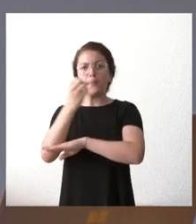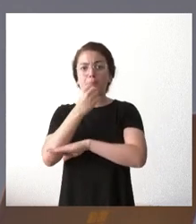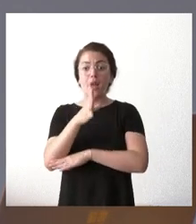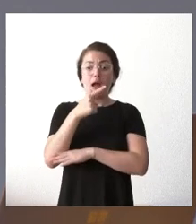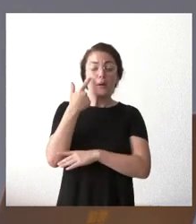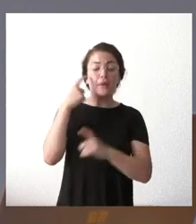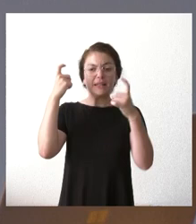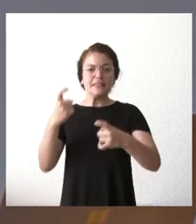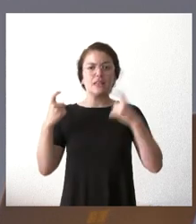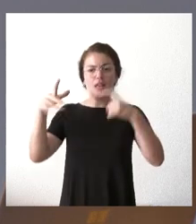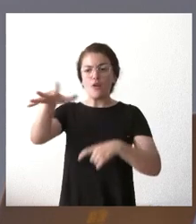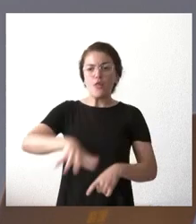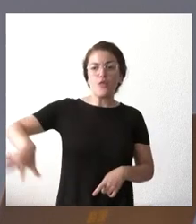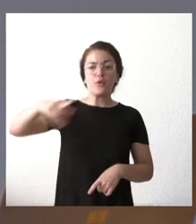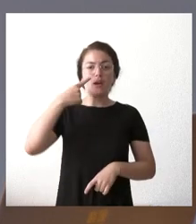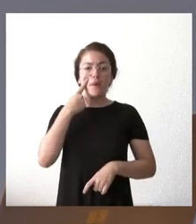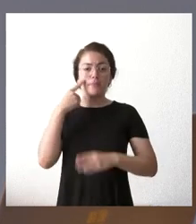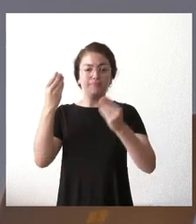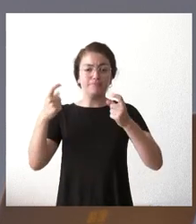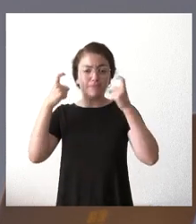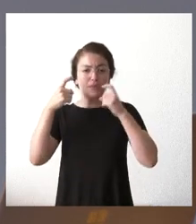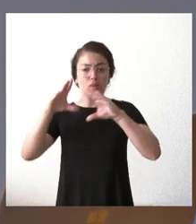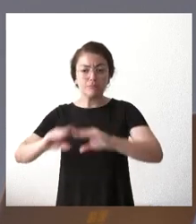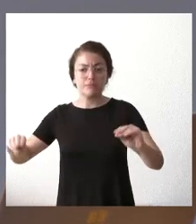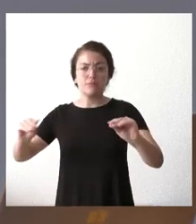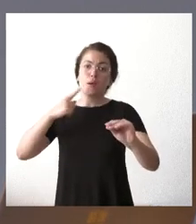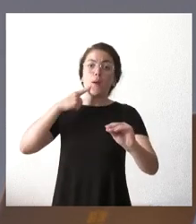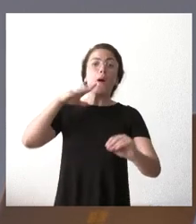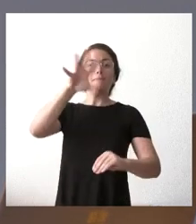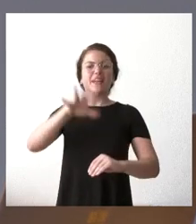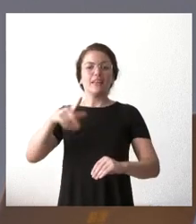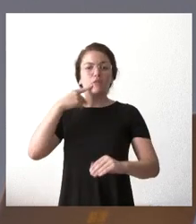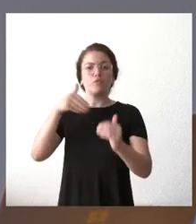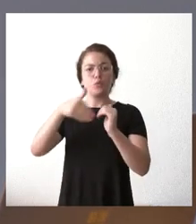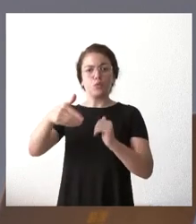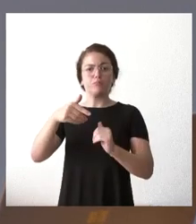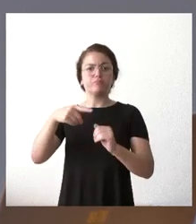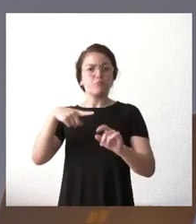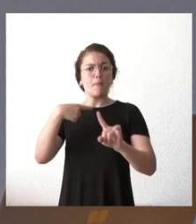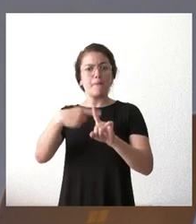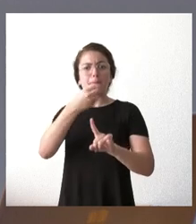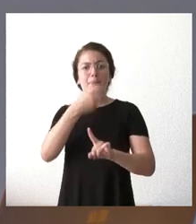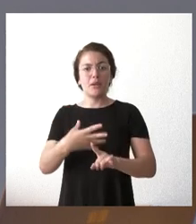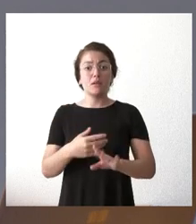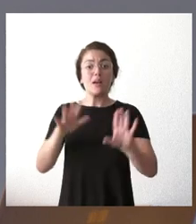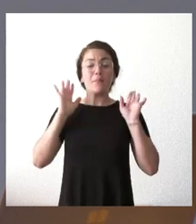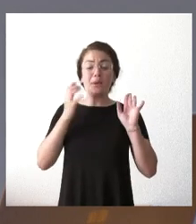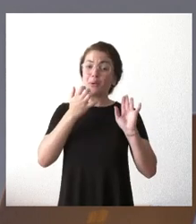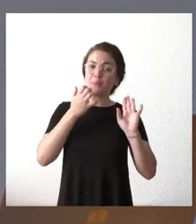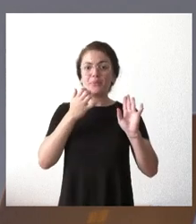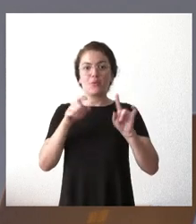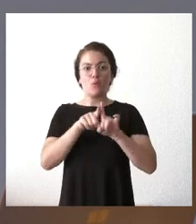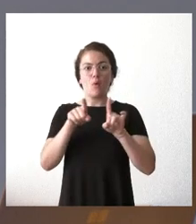que por lo tanto tiene unas perspectivas de estabilización óptimas. Siempre todo sin perjuicio de